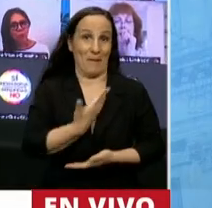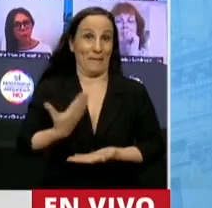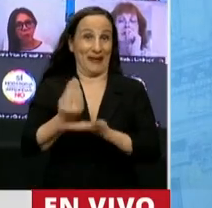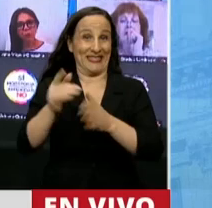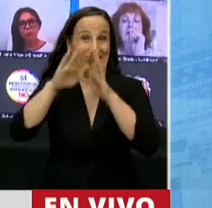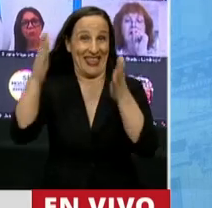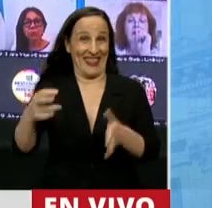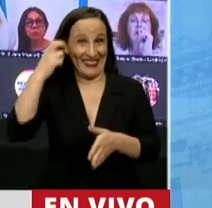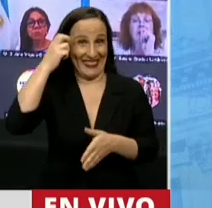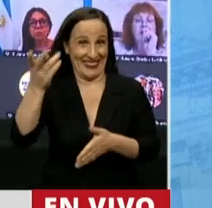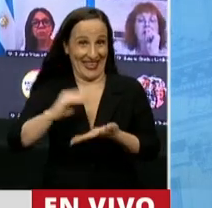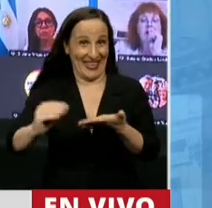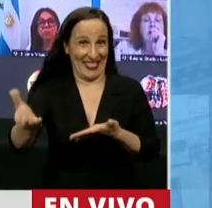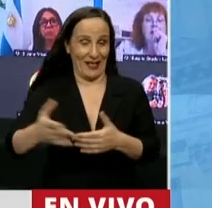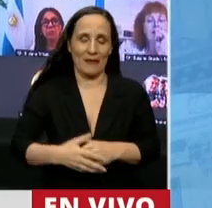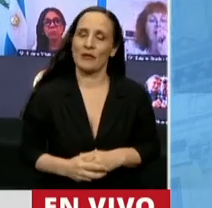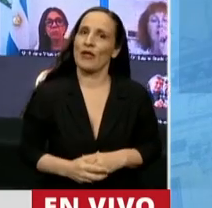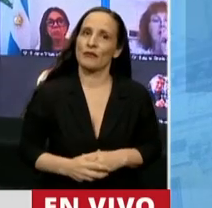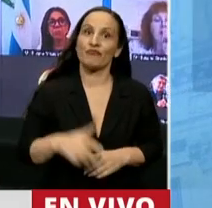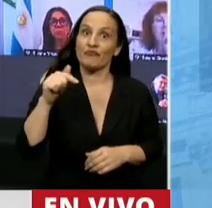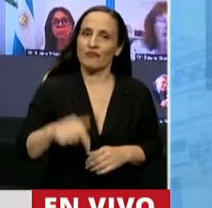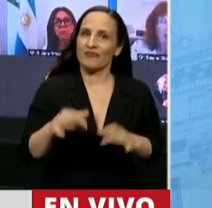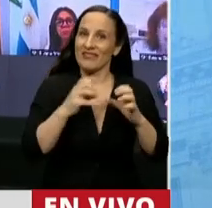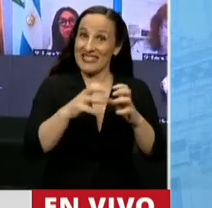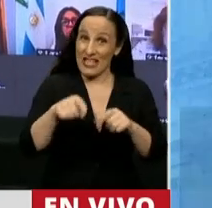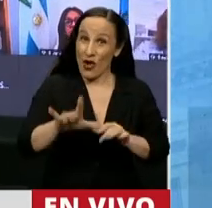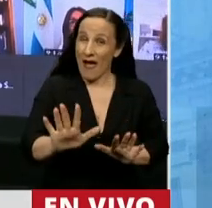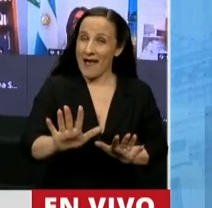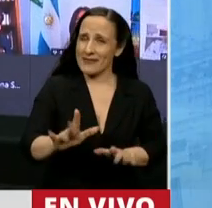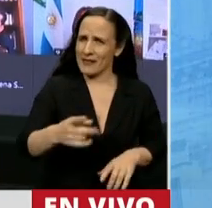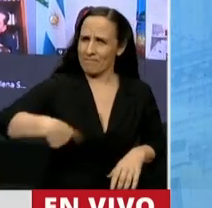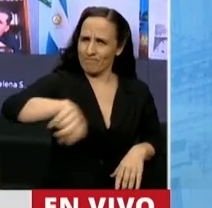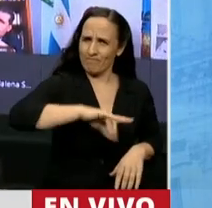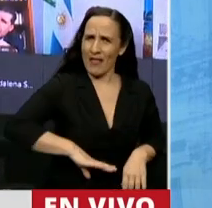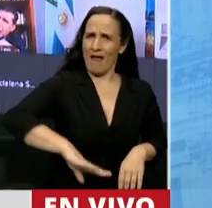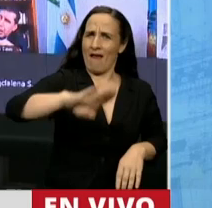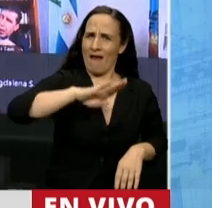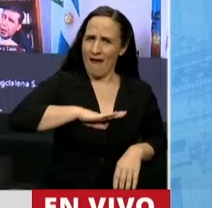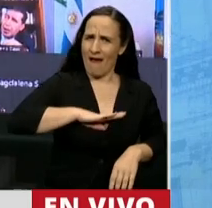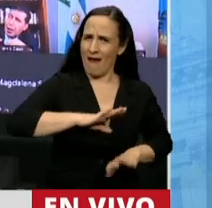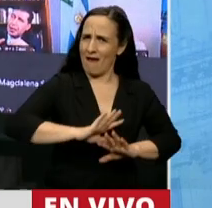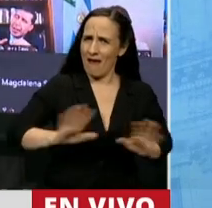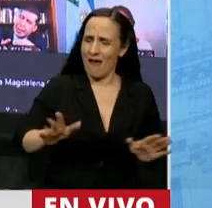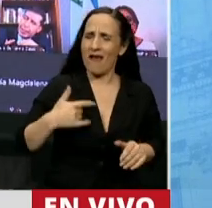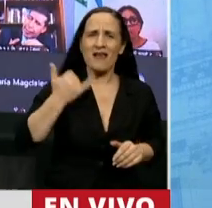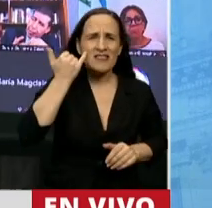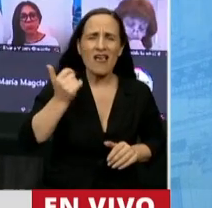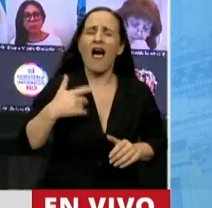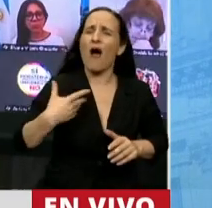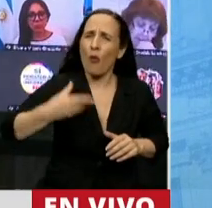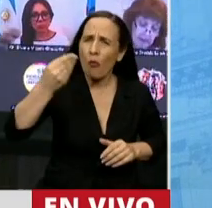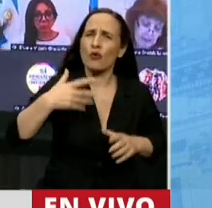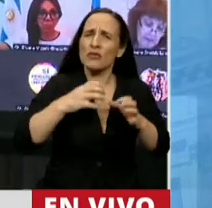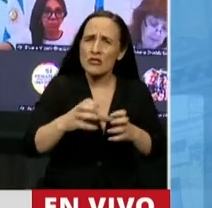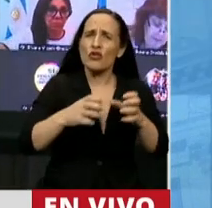Cámara. Esta sesión nos ofende. Es la enésima sesión en el Massa Palutza. Fue